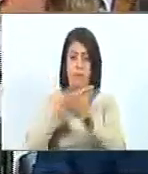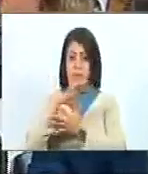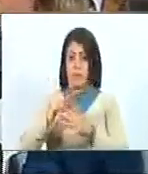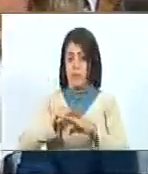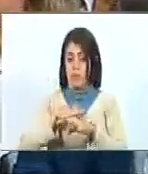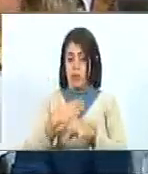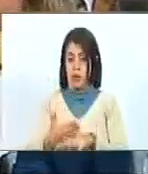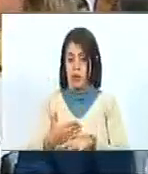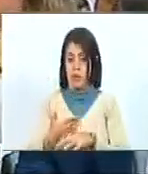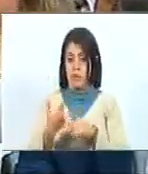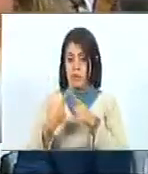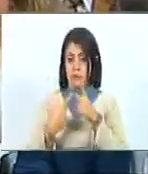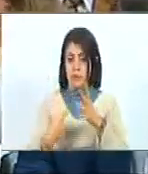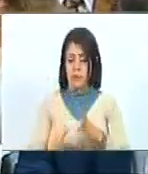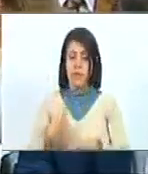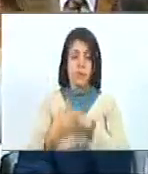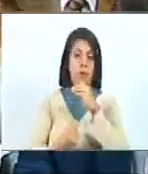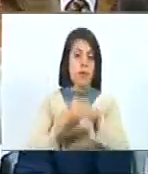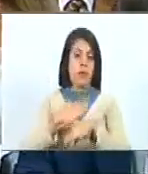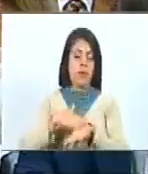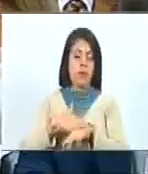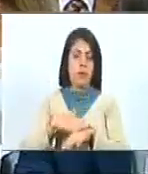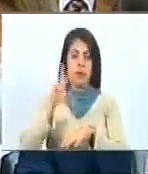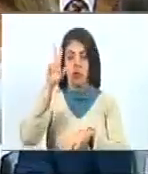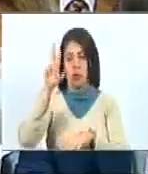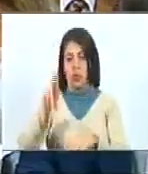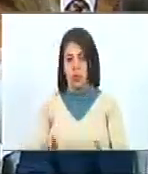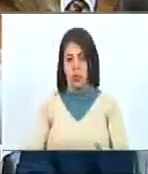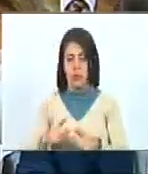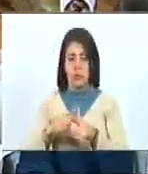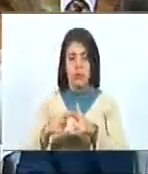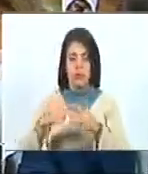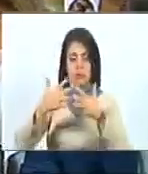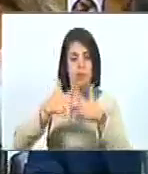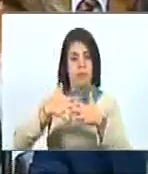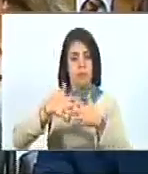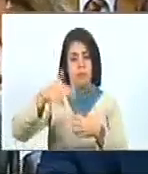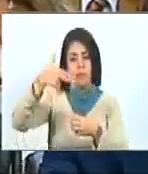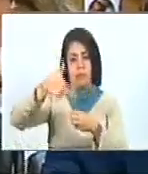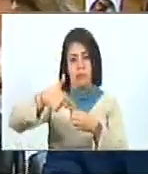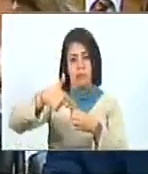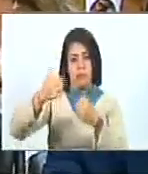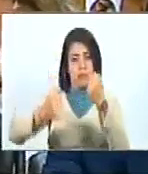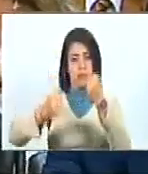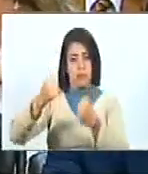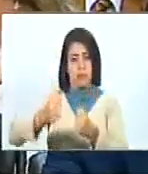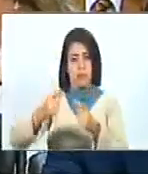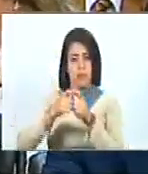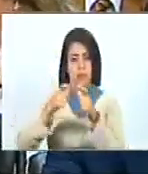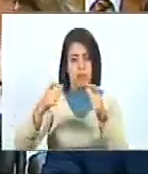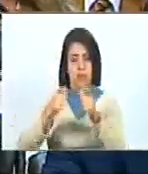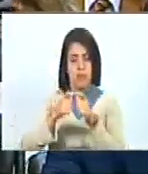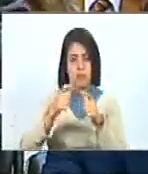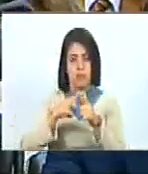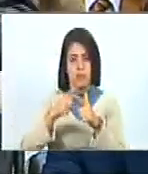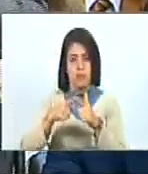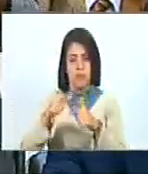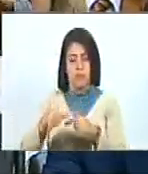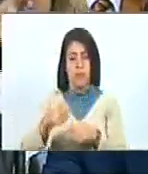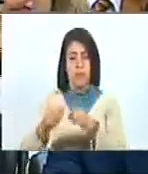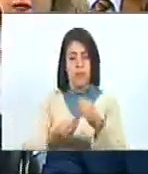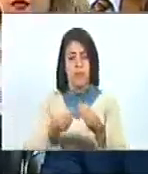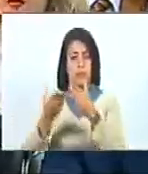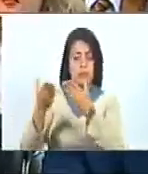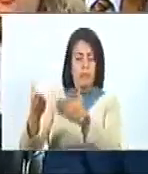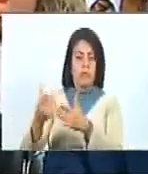no es poca cosa lo que sucede todos los días en una bomba donde se manejan tiques que te los dan